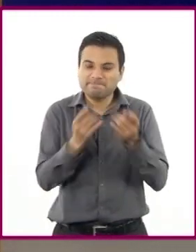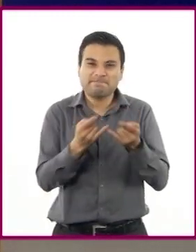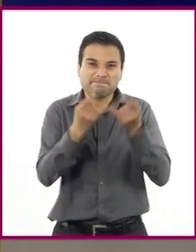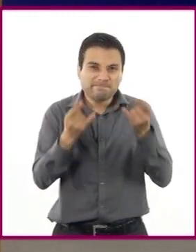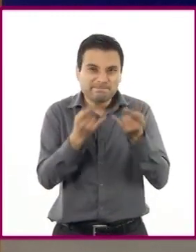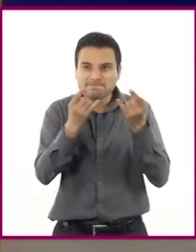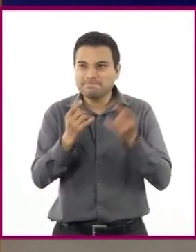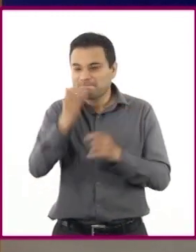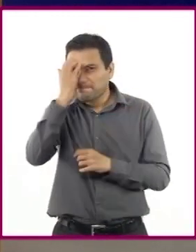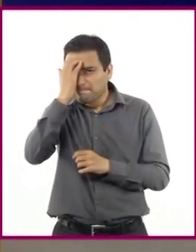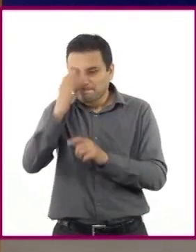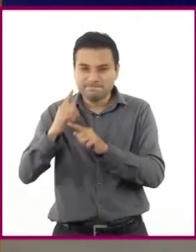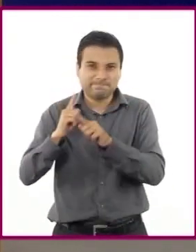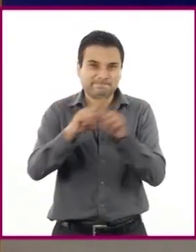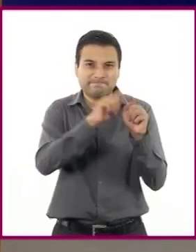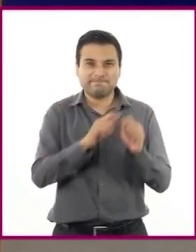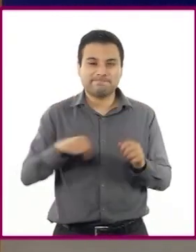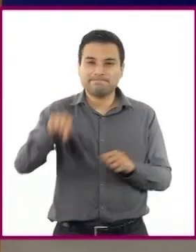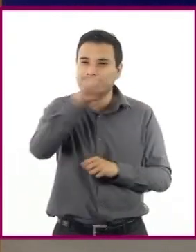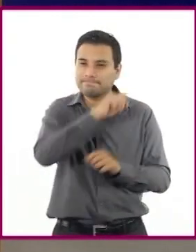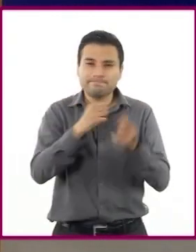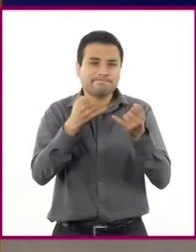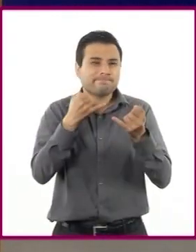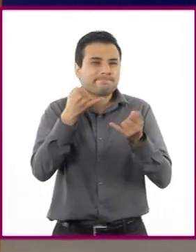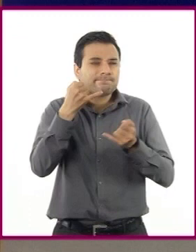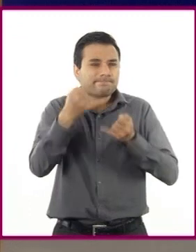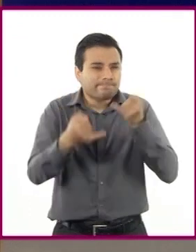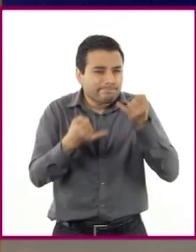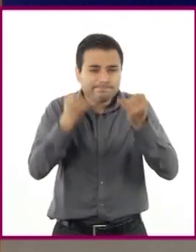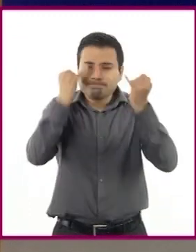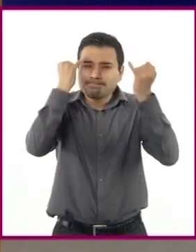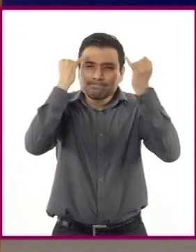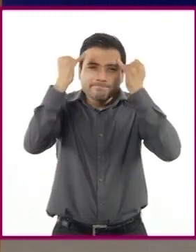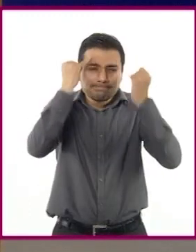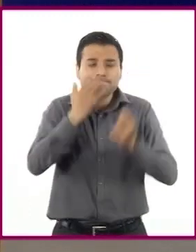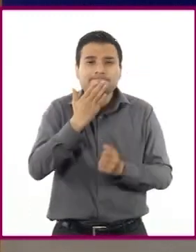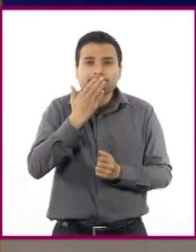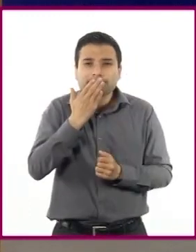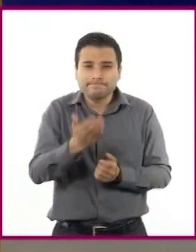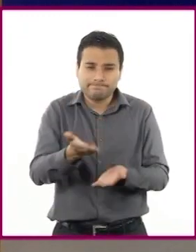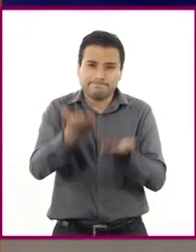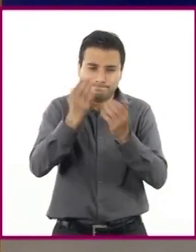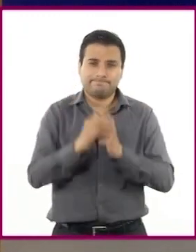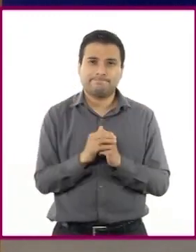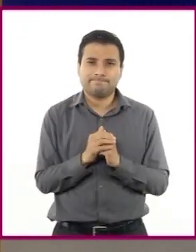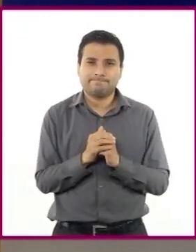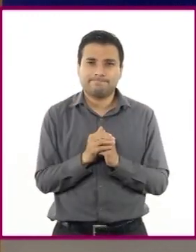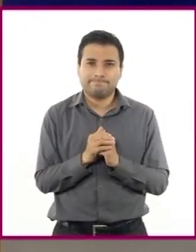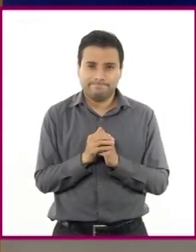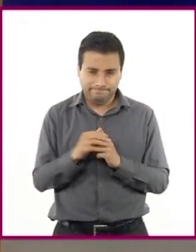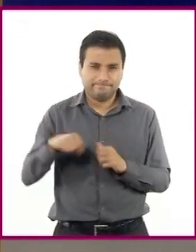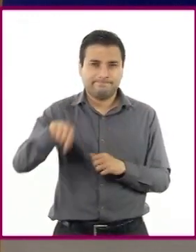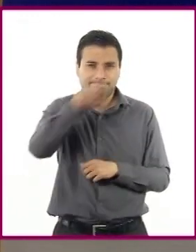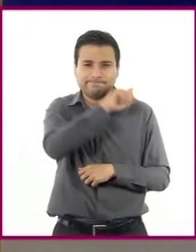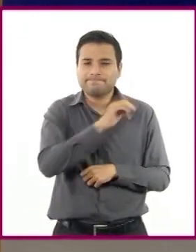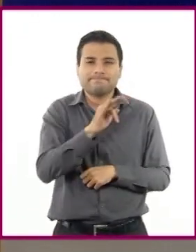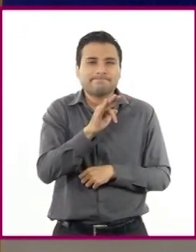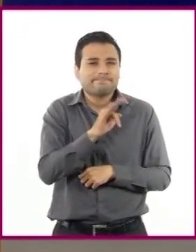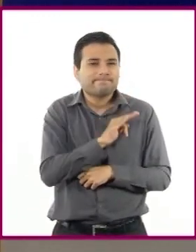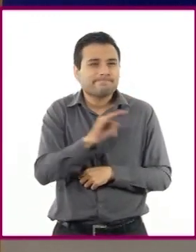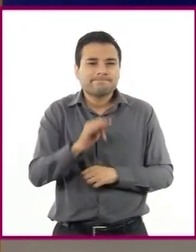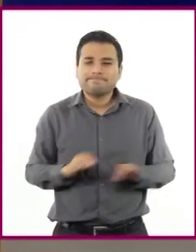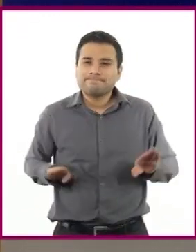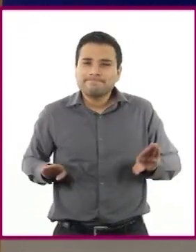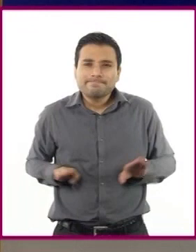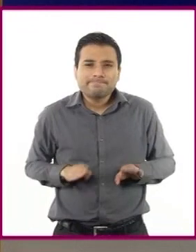No dejen de jugar, no dejen de imaginar mundos posibles, no limiten su creatividad. Permítanse volver a ser esos niños que adaptaban